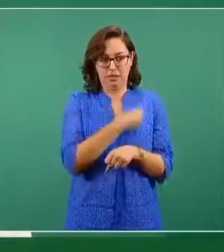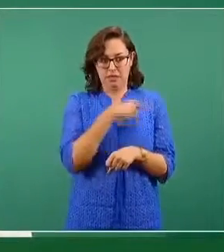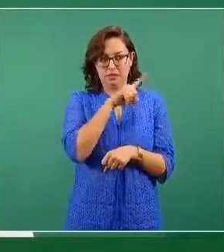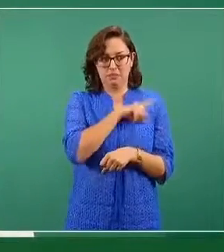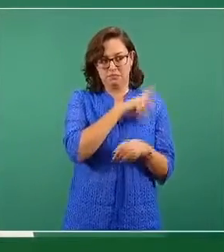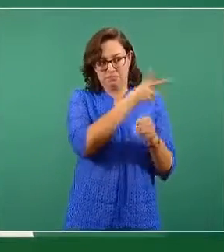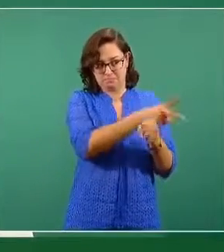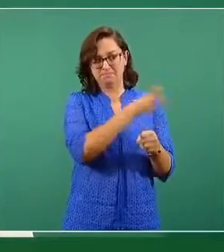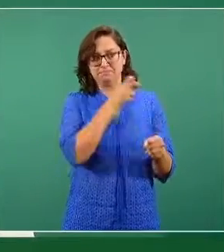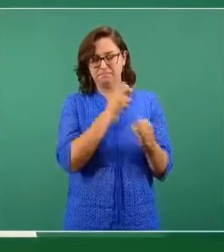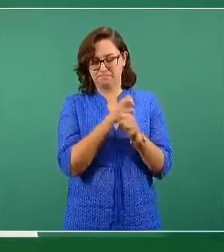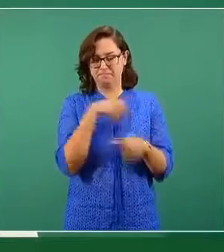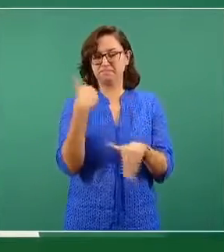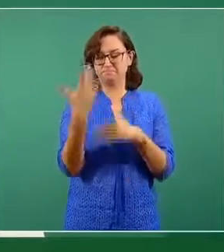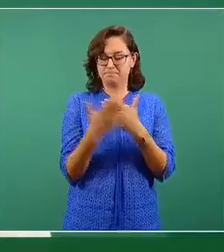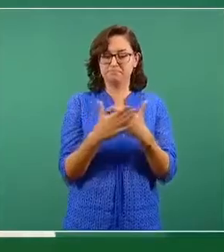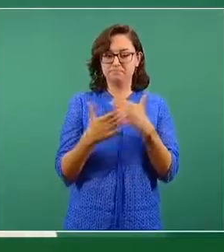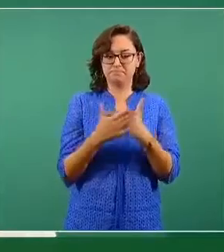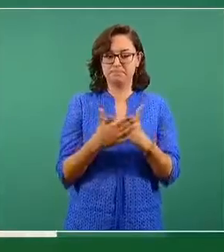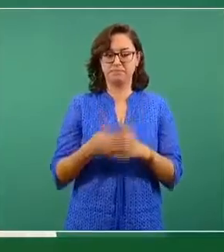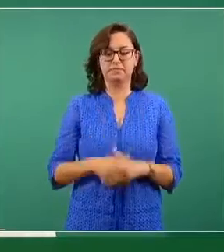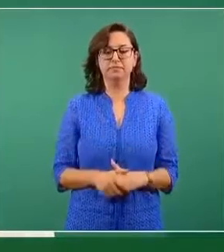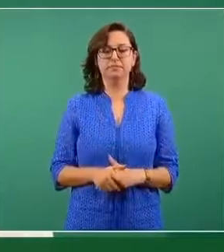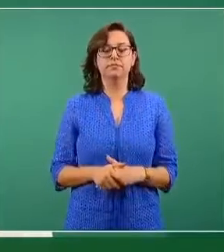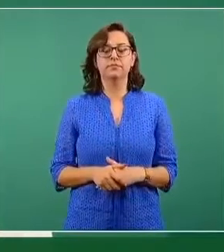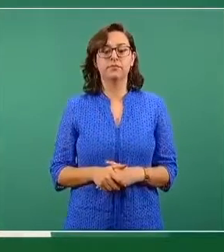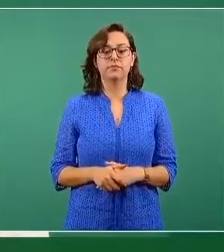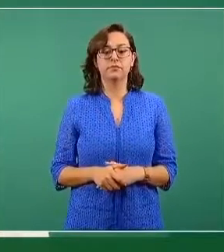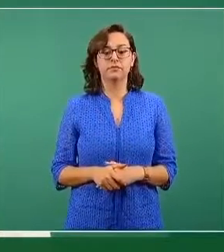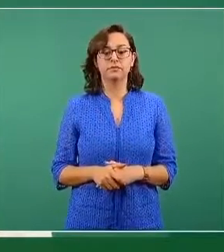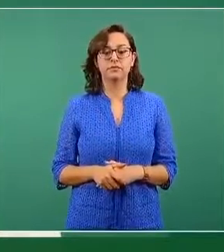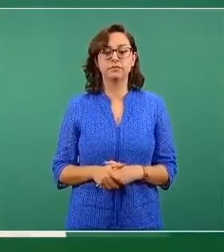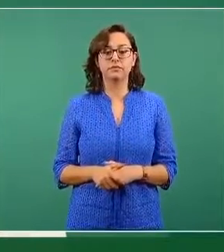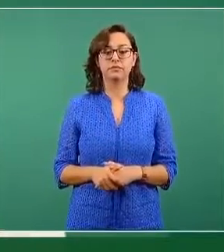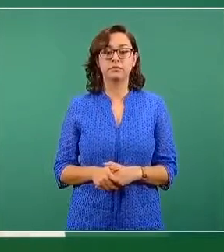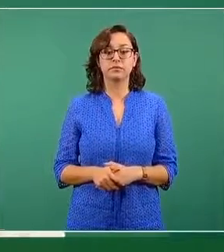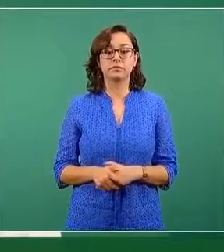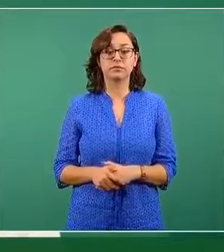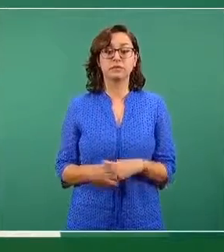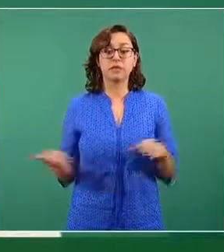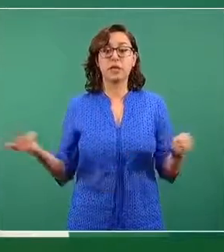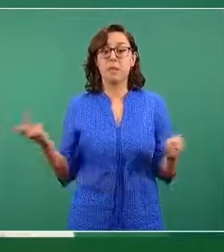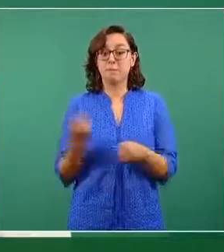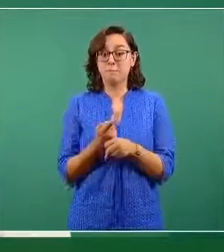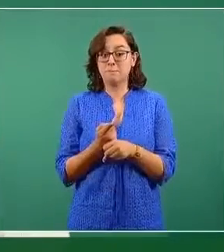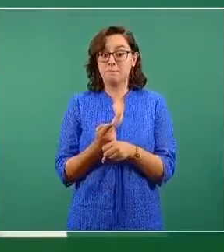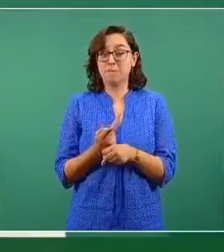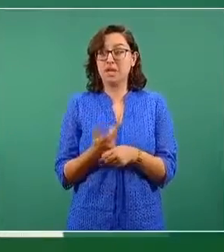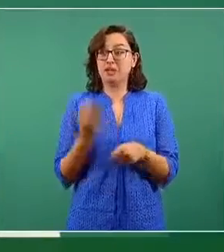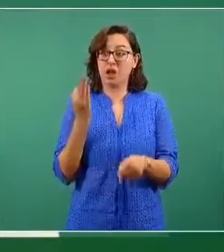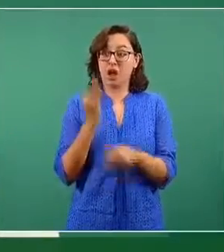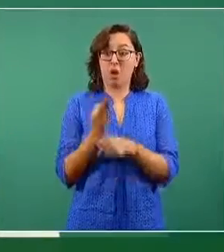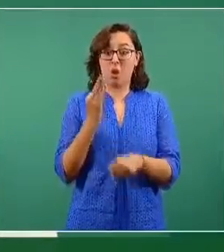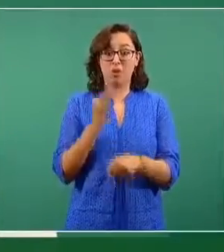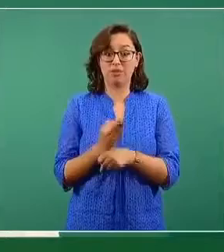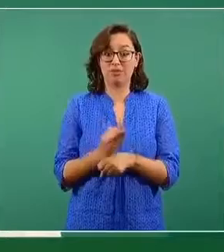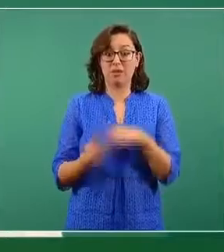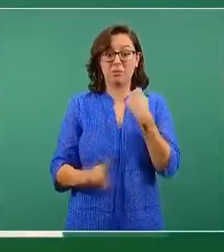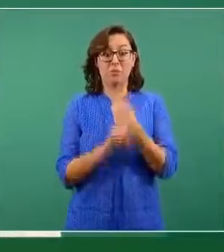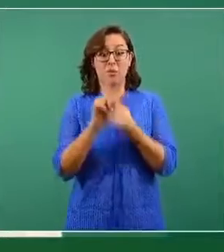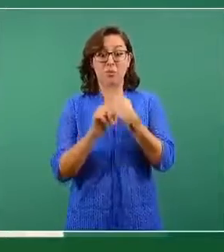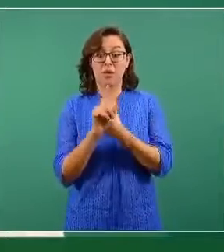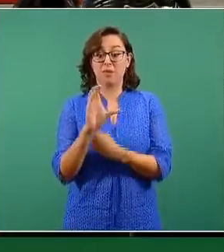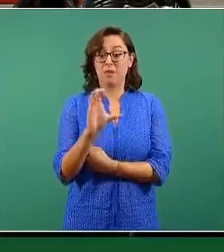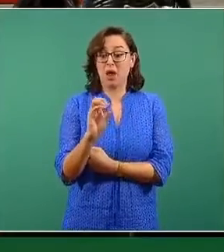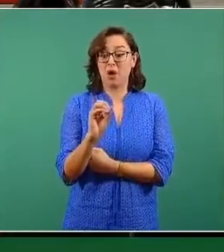Para que haya una precisión, COVID, la epidemia de COVID y toda la alteración social que ha producido en el mundo,